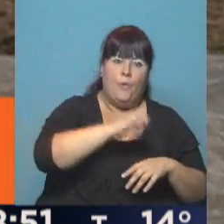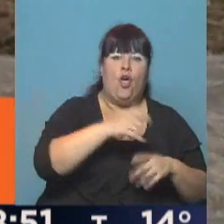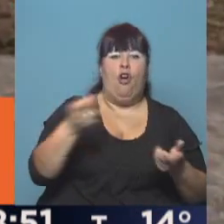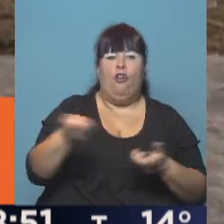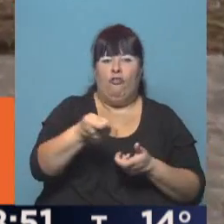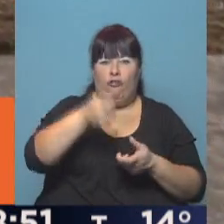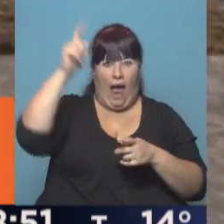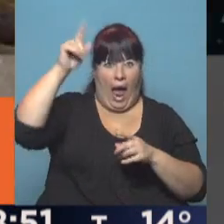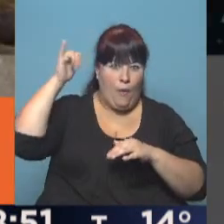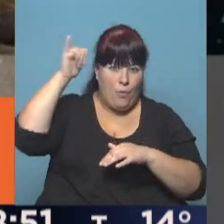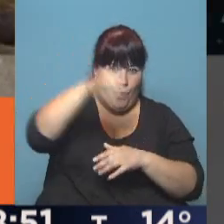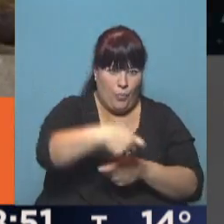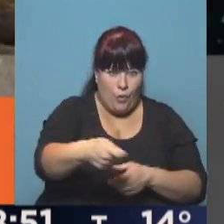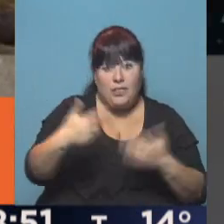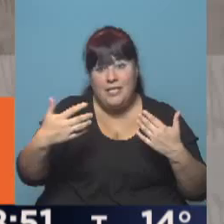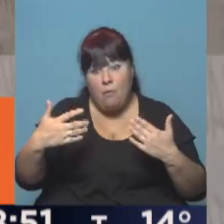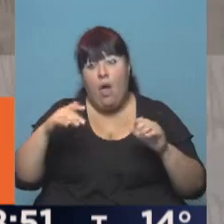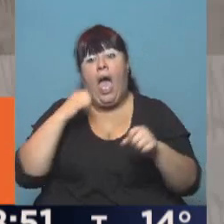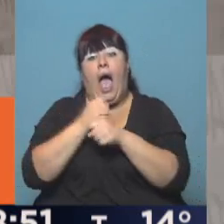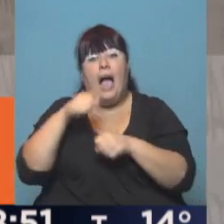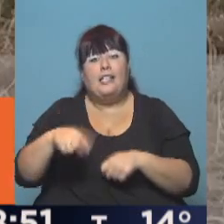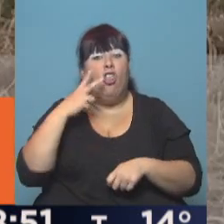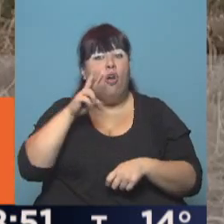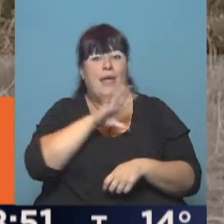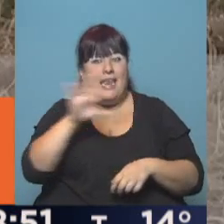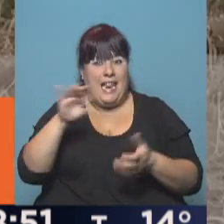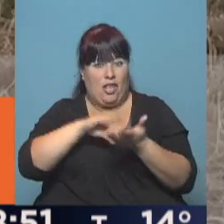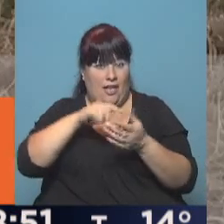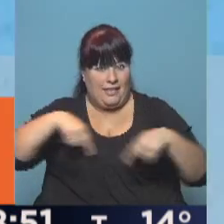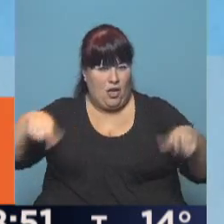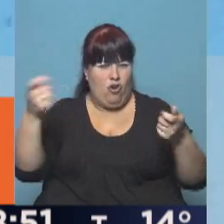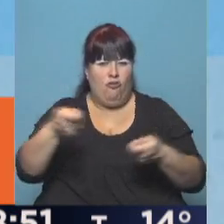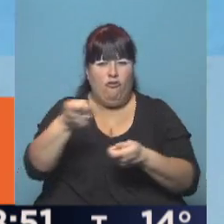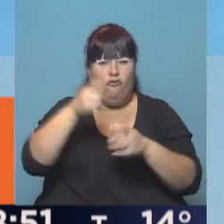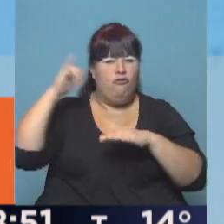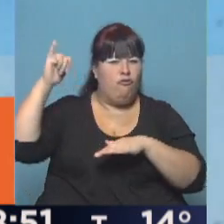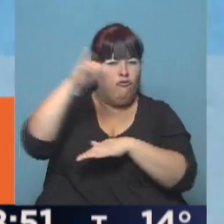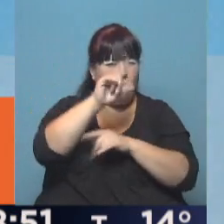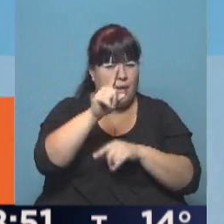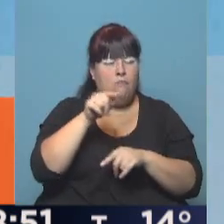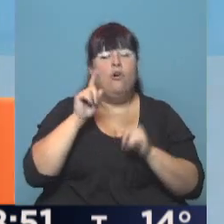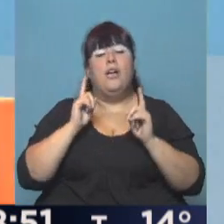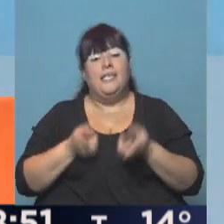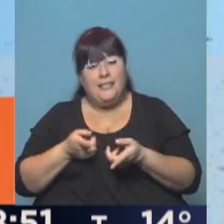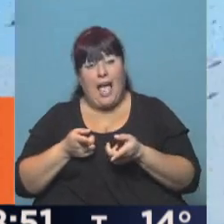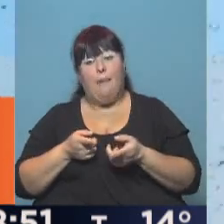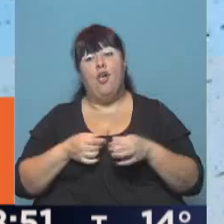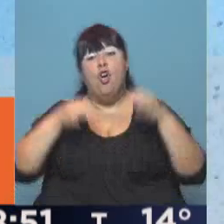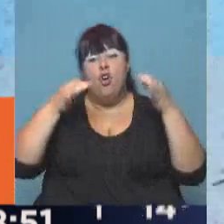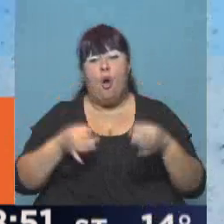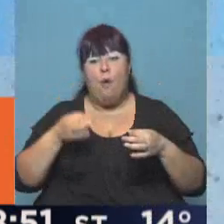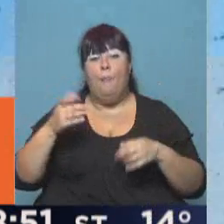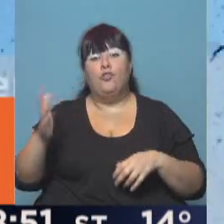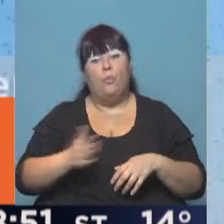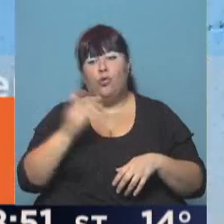pulverizaciones aéreas, donde se puede, hasta ahora llevamos 2.500 hectáreas de pulverización aérea y también, bueno, acá el compromiso de los